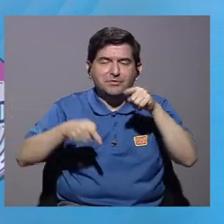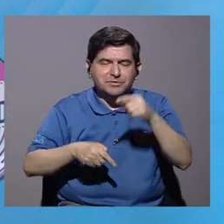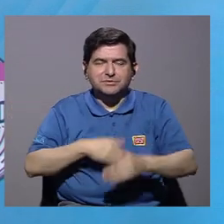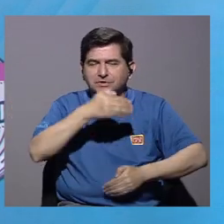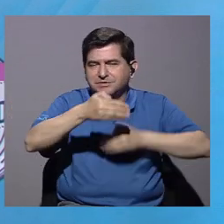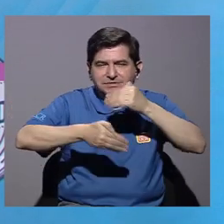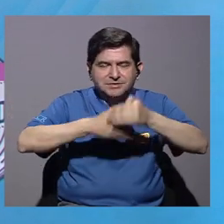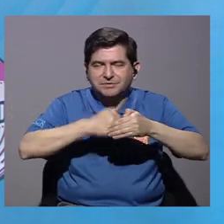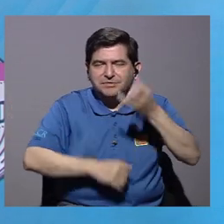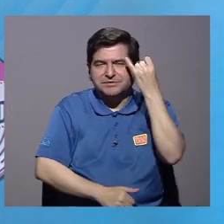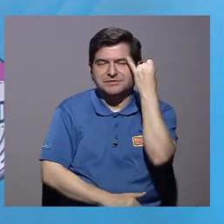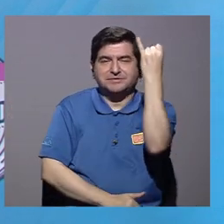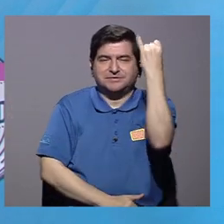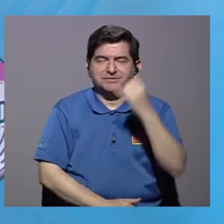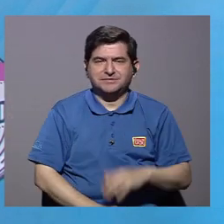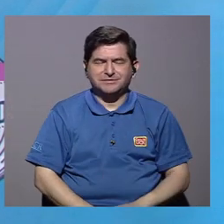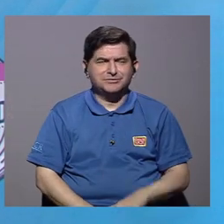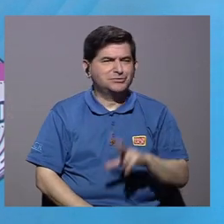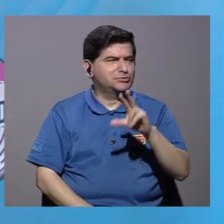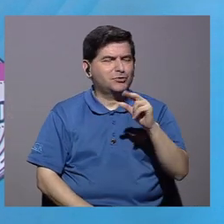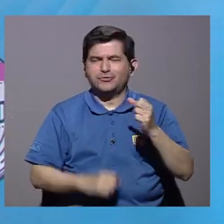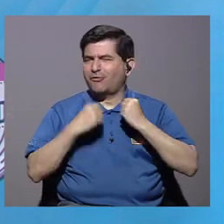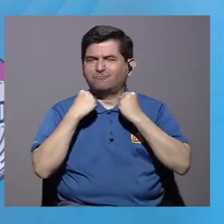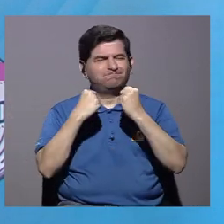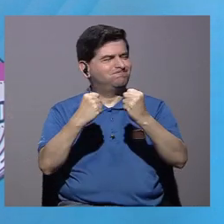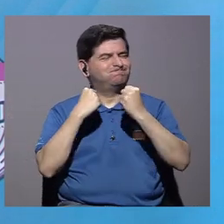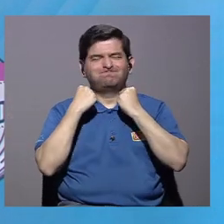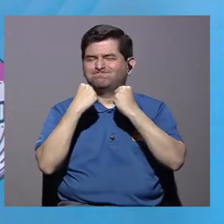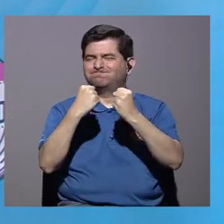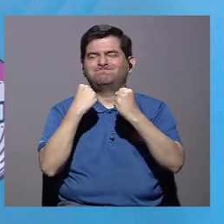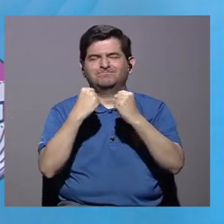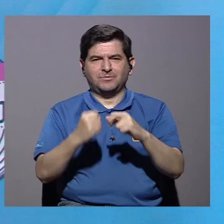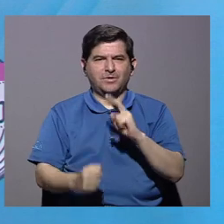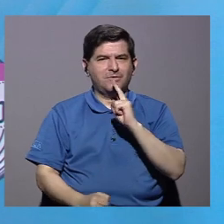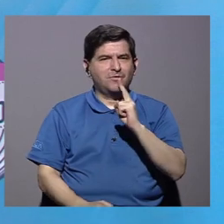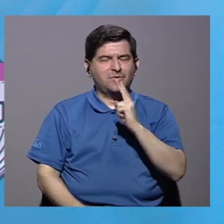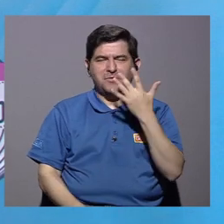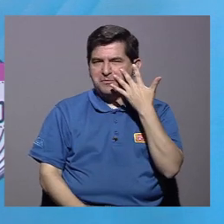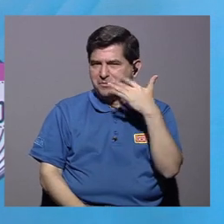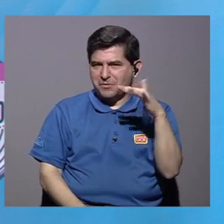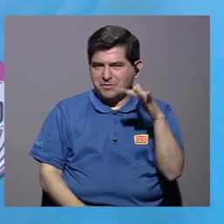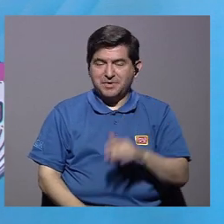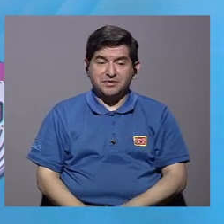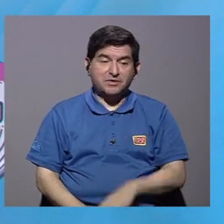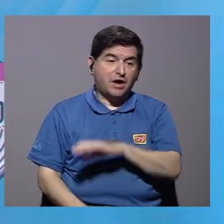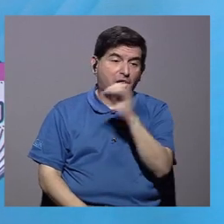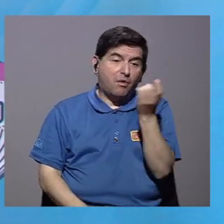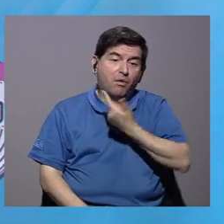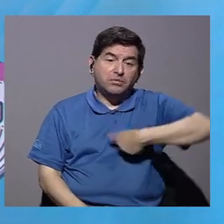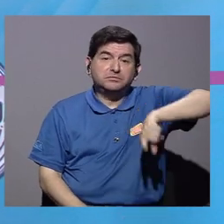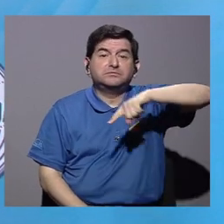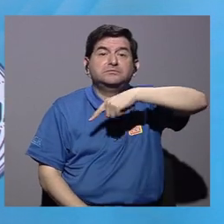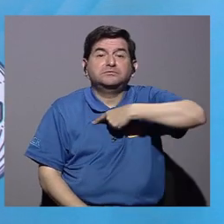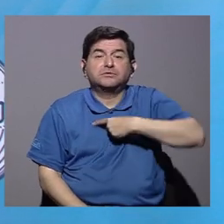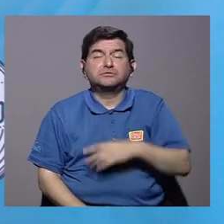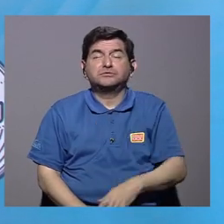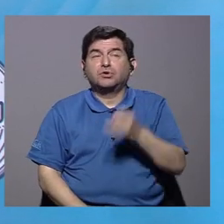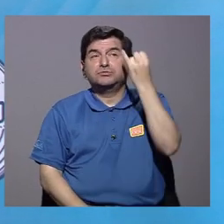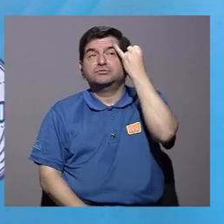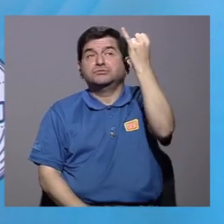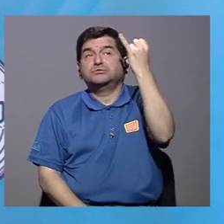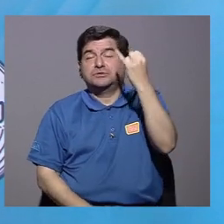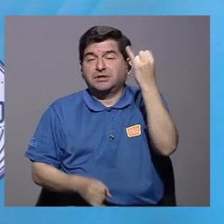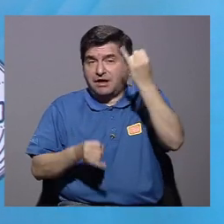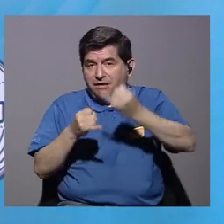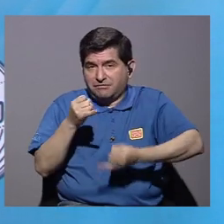famosa, por decirlo así, esta corriente, aún no es tan fuerte como en realidad parece. O